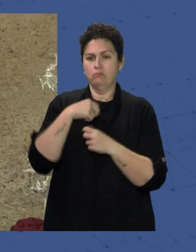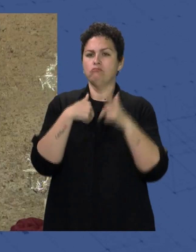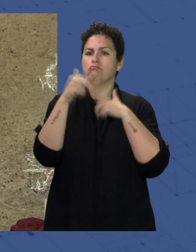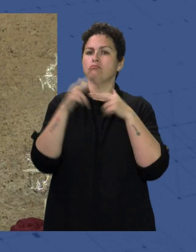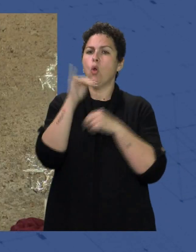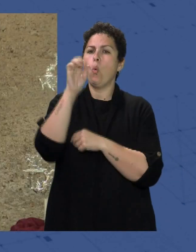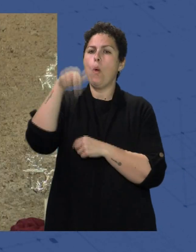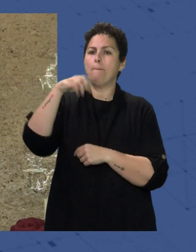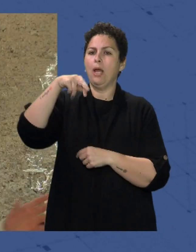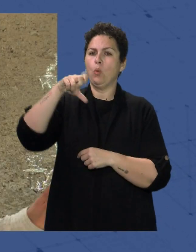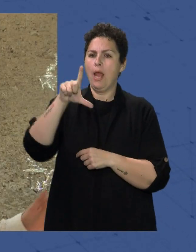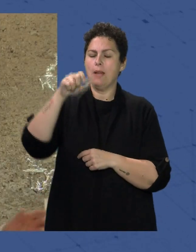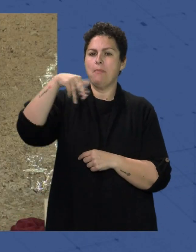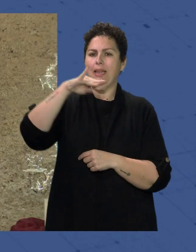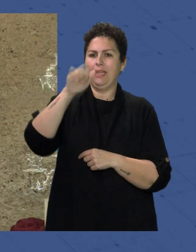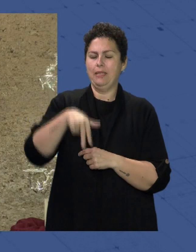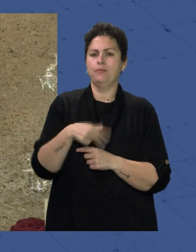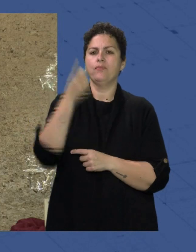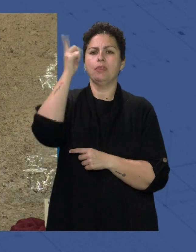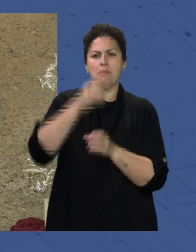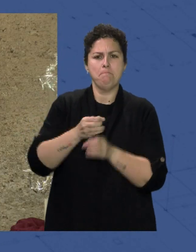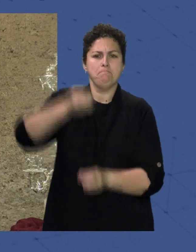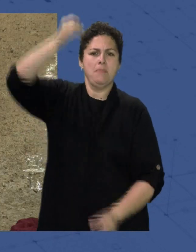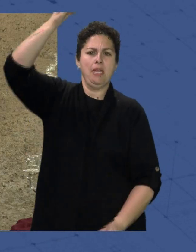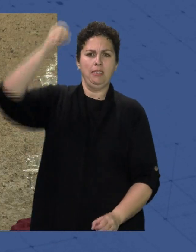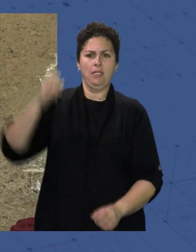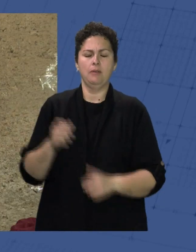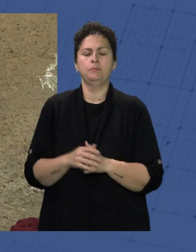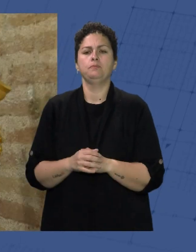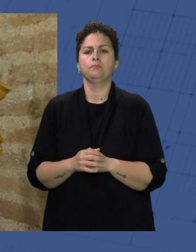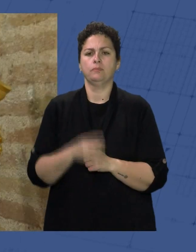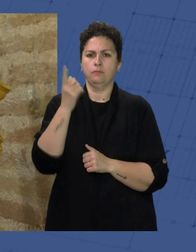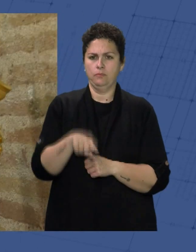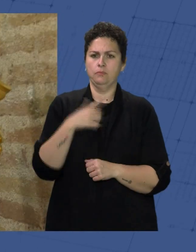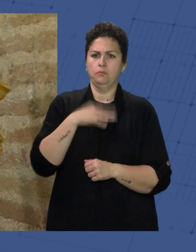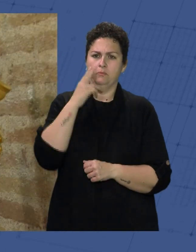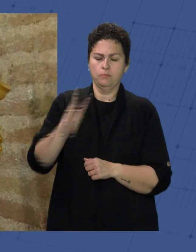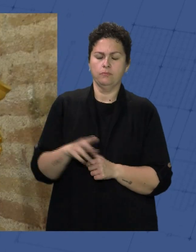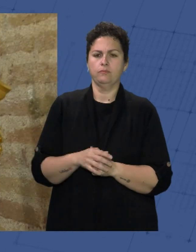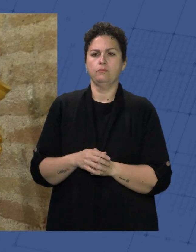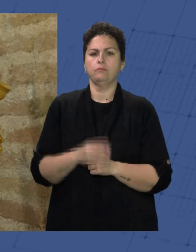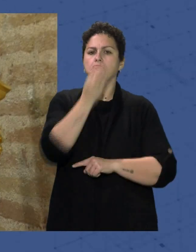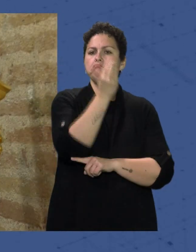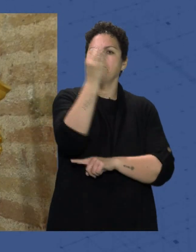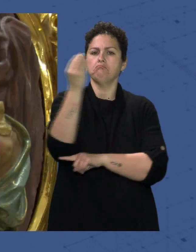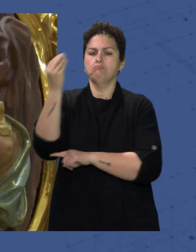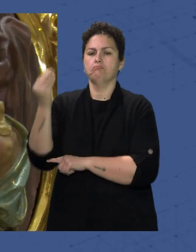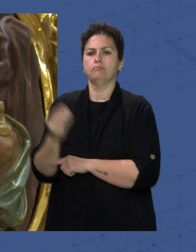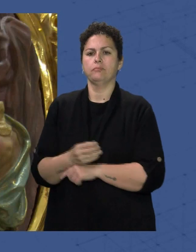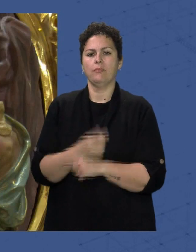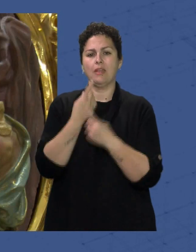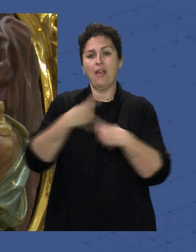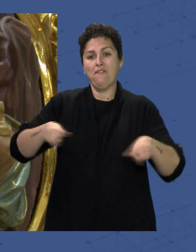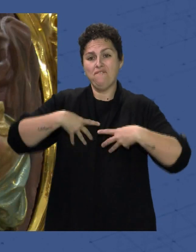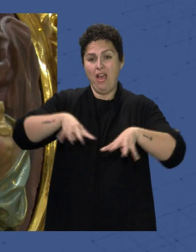Igualmente, podemos contemplar la pértiga de la hermandad de Rosario del Mar Obra de Francisco de Paula Ruiz Junto a ellas, la banda de cornetas y tambores